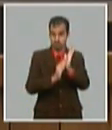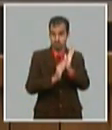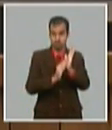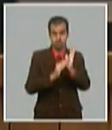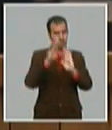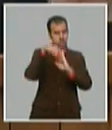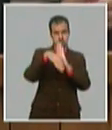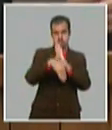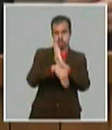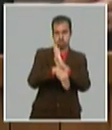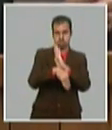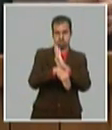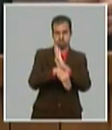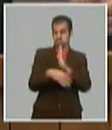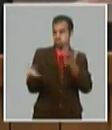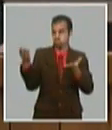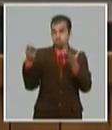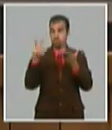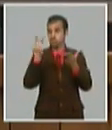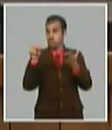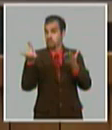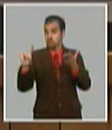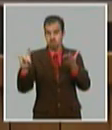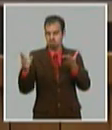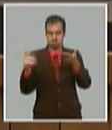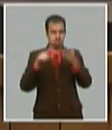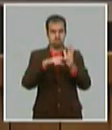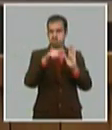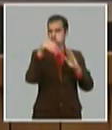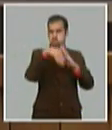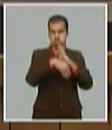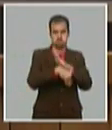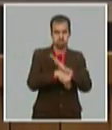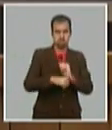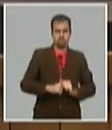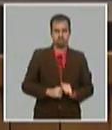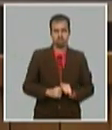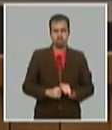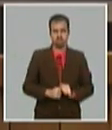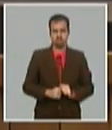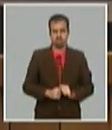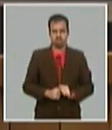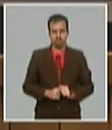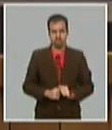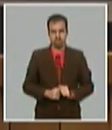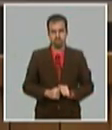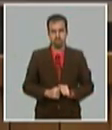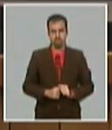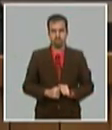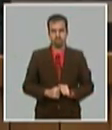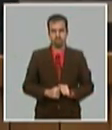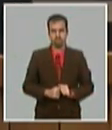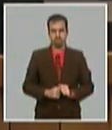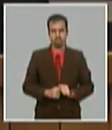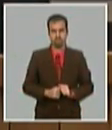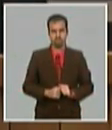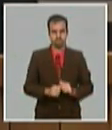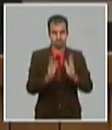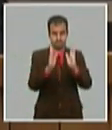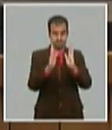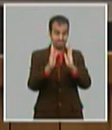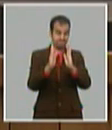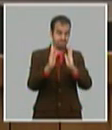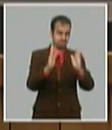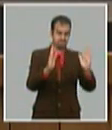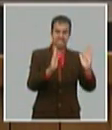contra el primer trimestre del 2019 que como ven ahí creció un 0.5% o había crecido un 0.5% pero ya en el segundo trimestre del 2020